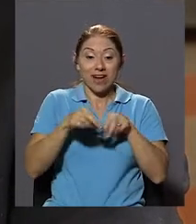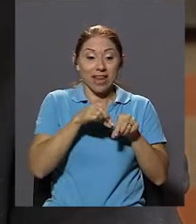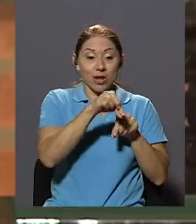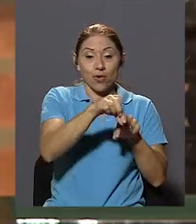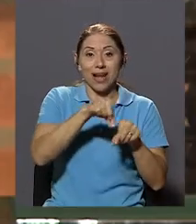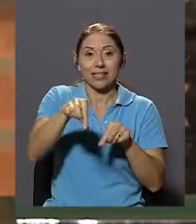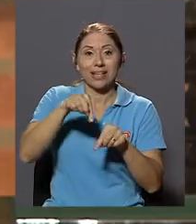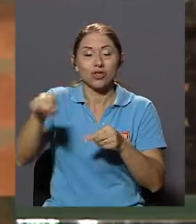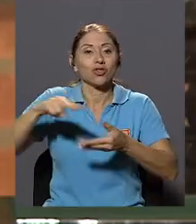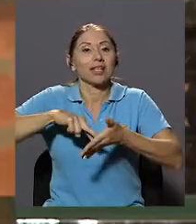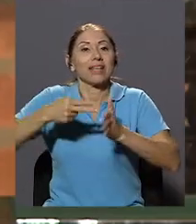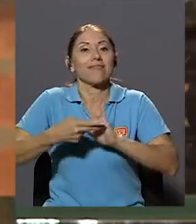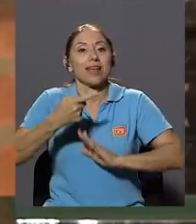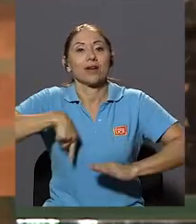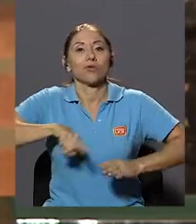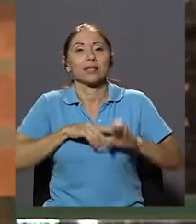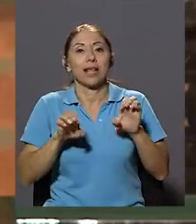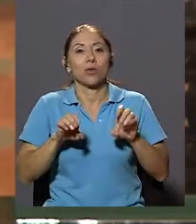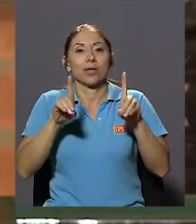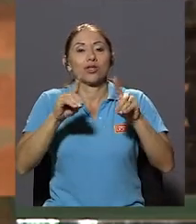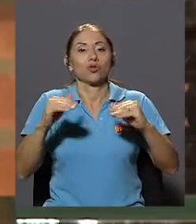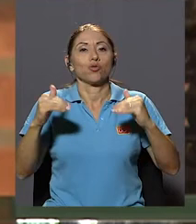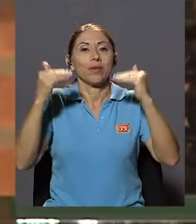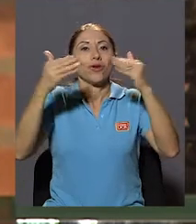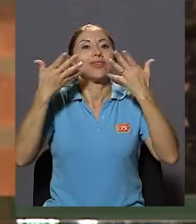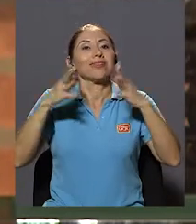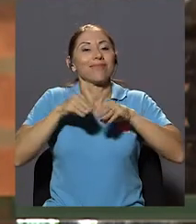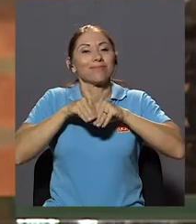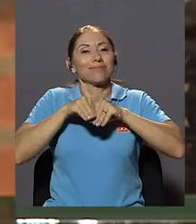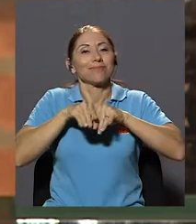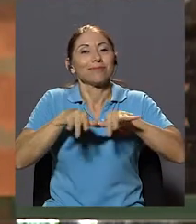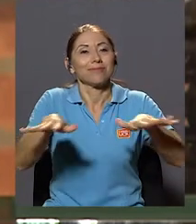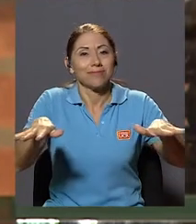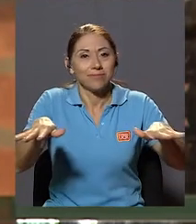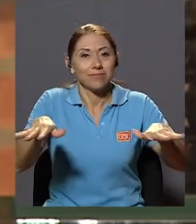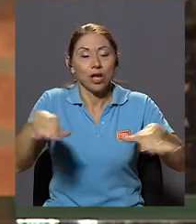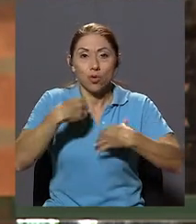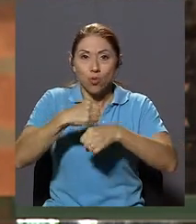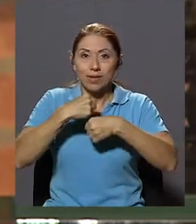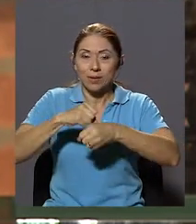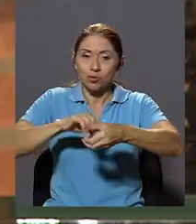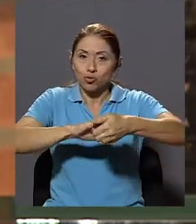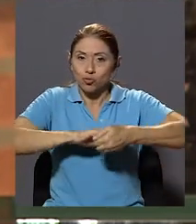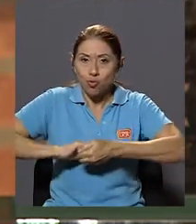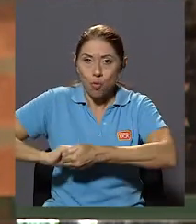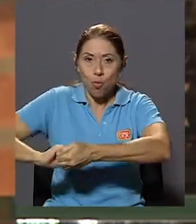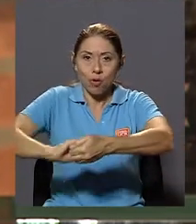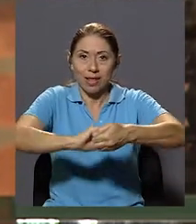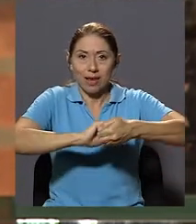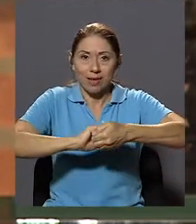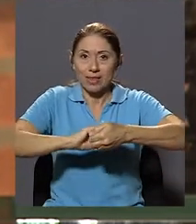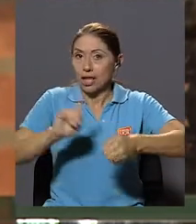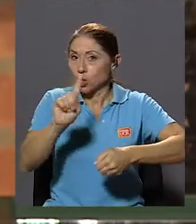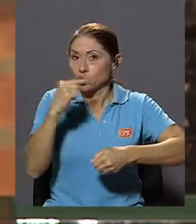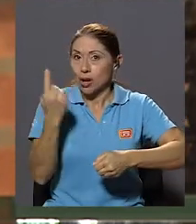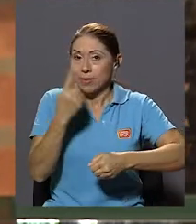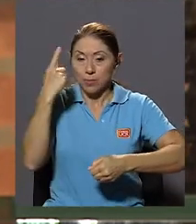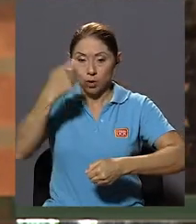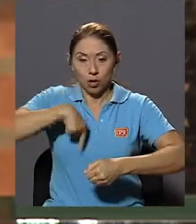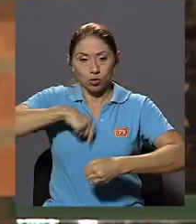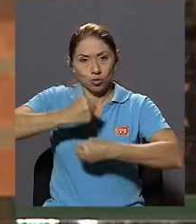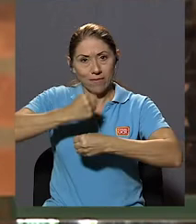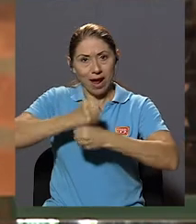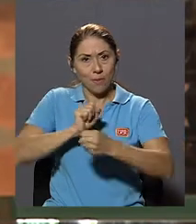De nuestra Educación superior Y lo hacemos Solidariamente No solo Porque trabajamos En conjunto Con las